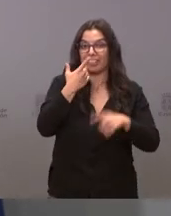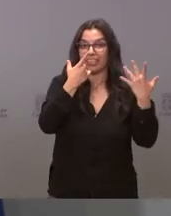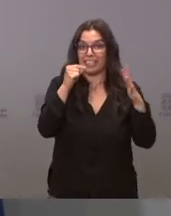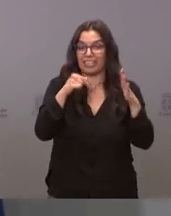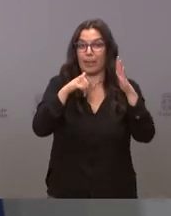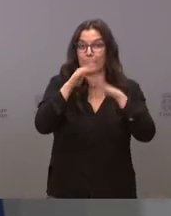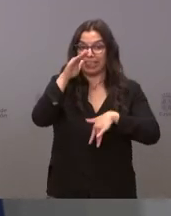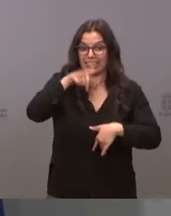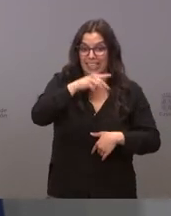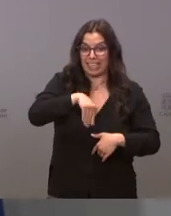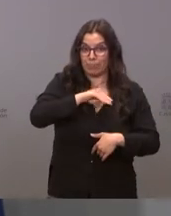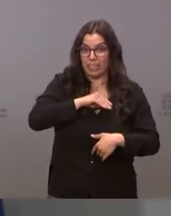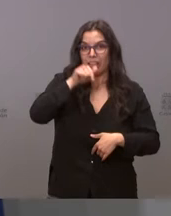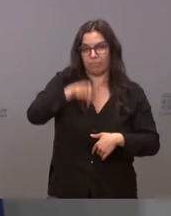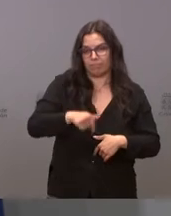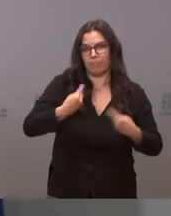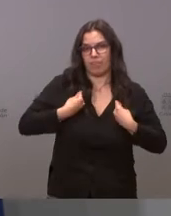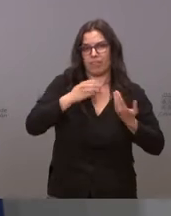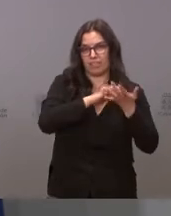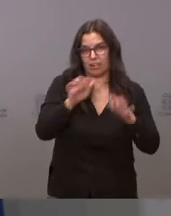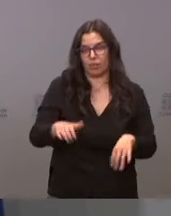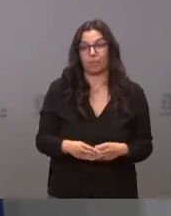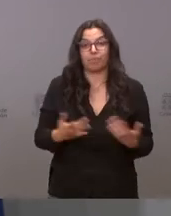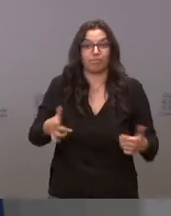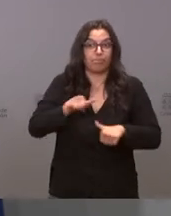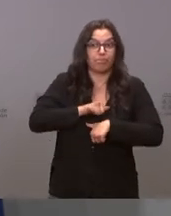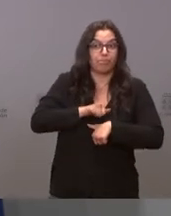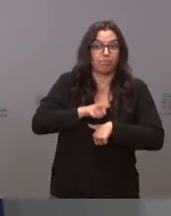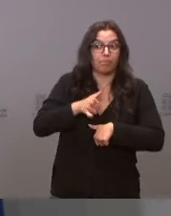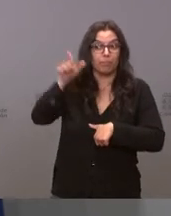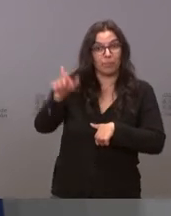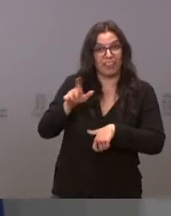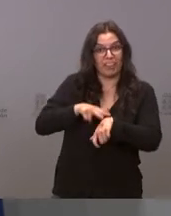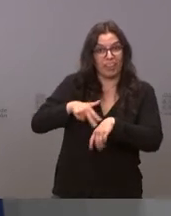por tanto esperamos que el delegado del gobierno si es posible